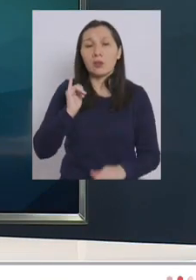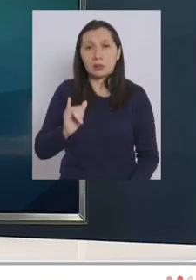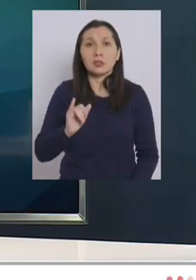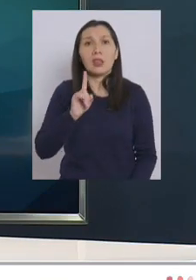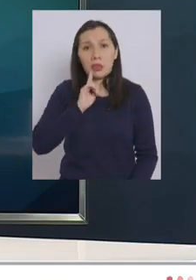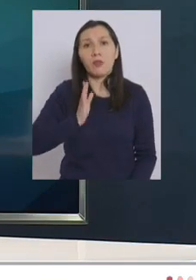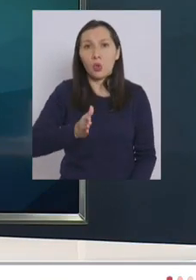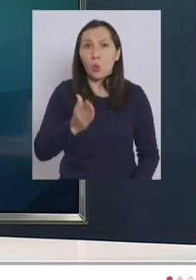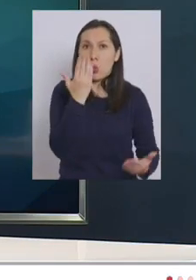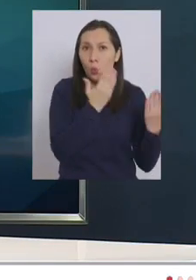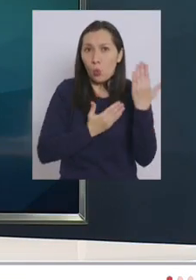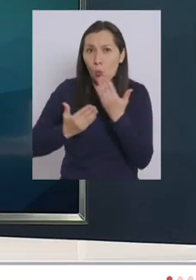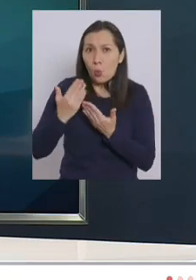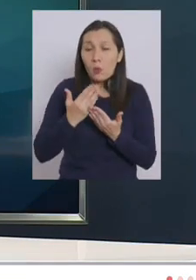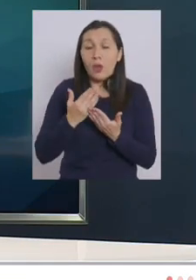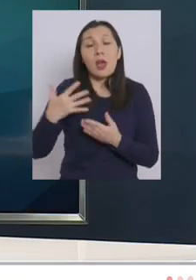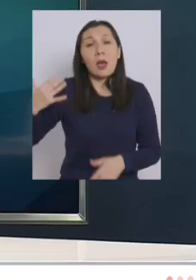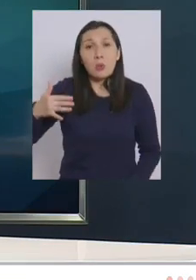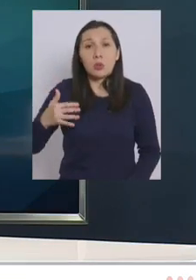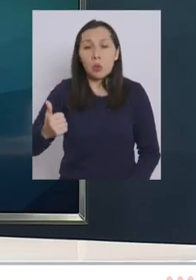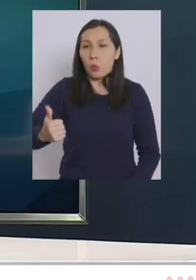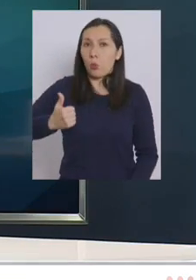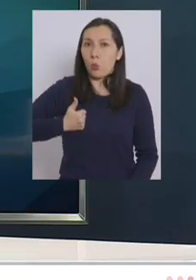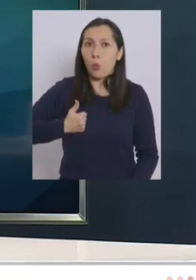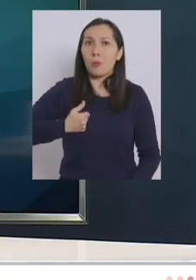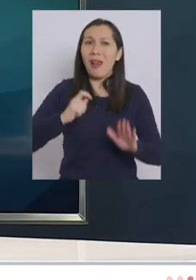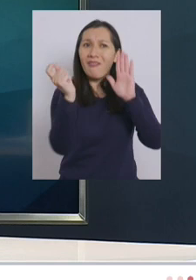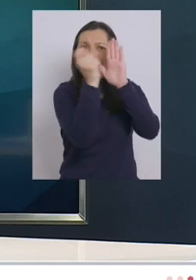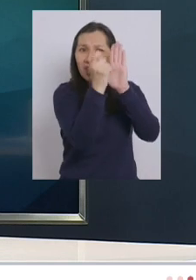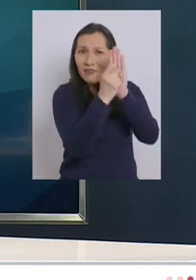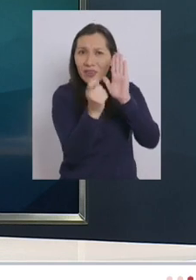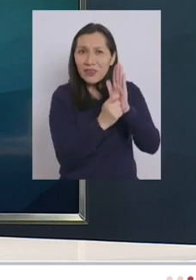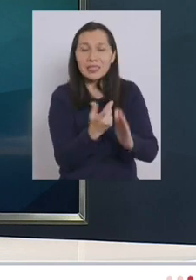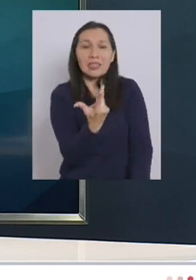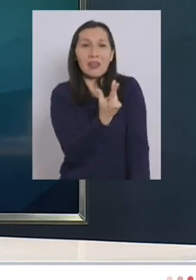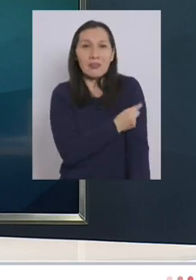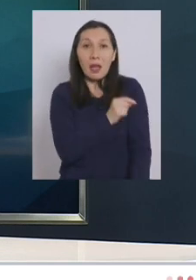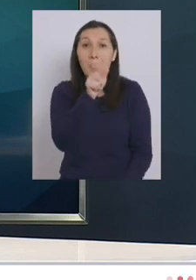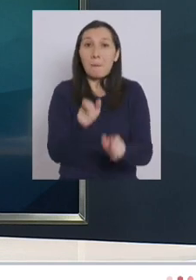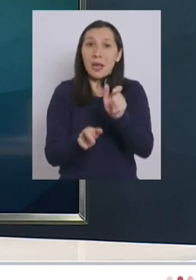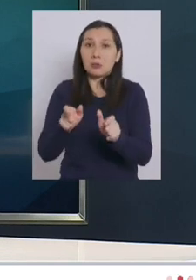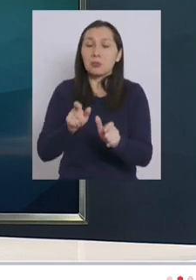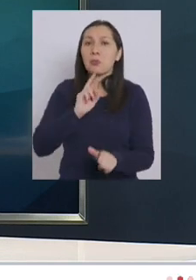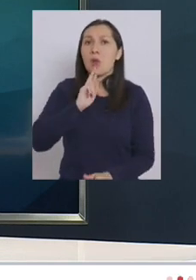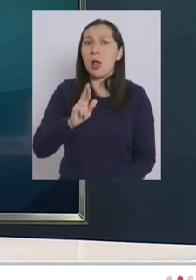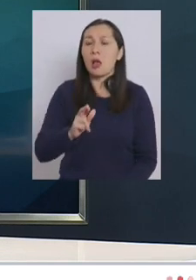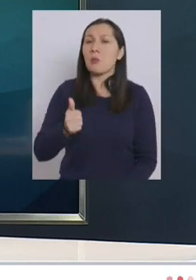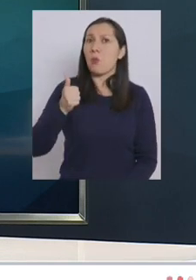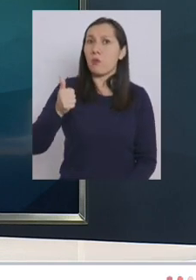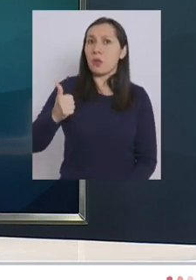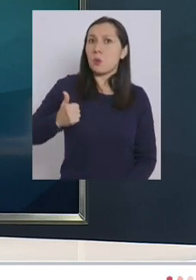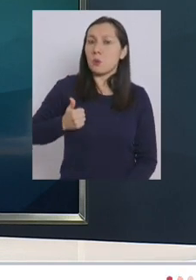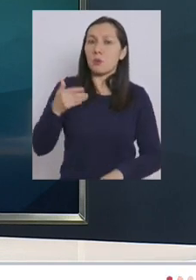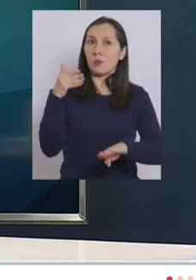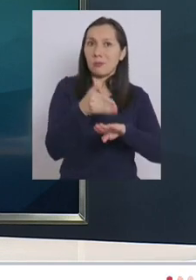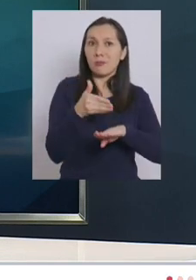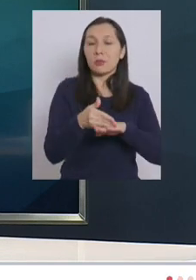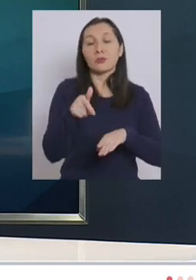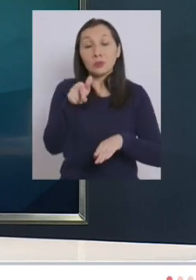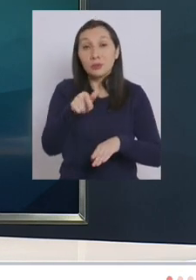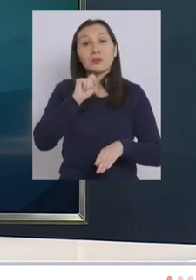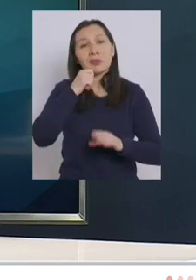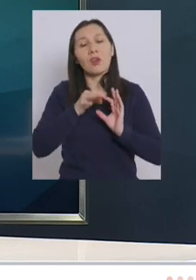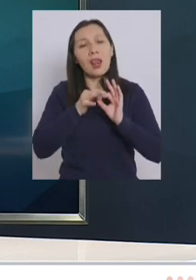nos tenemos que seguir cuidando es importante que cumplamos el calendario de vacunación y las personas han respondido muy positivamente y eso yo lo